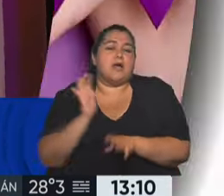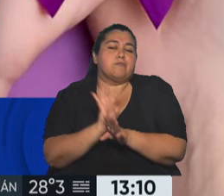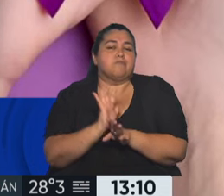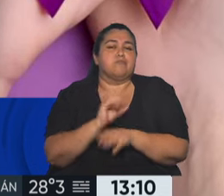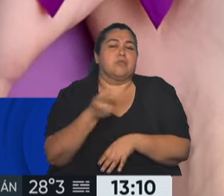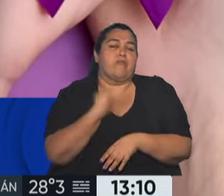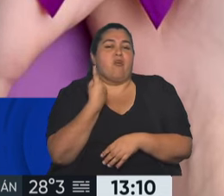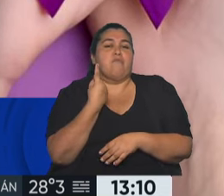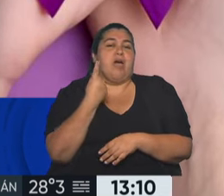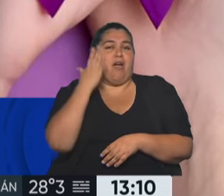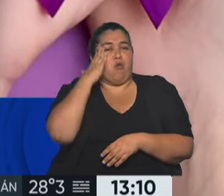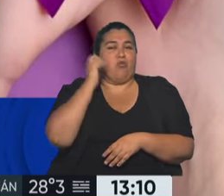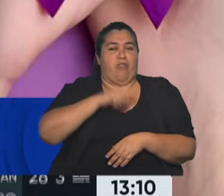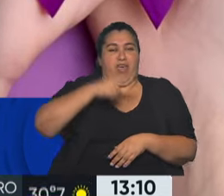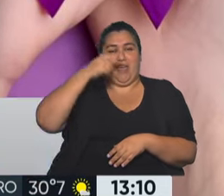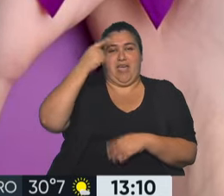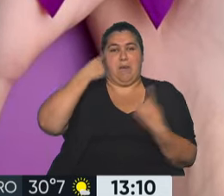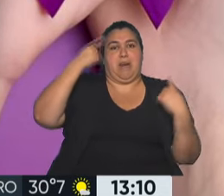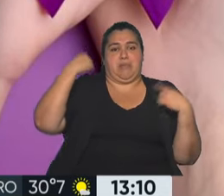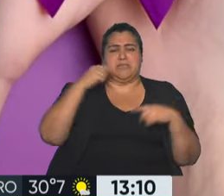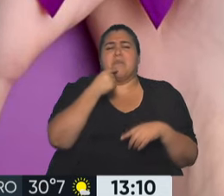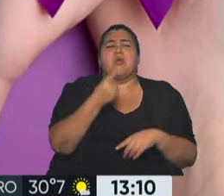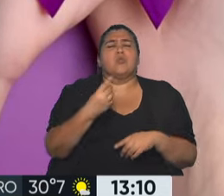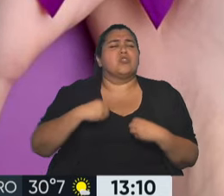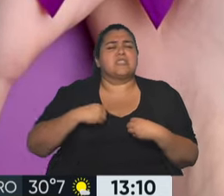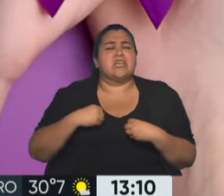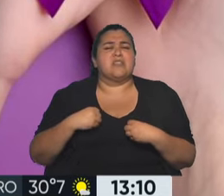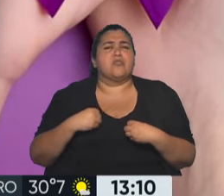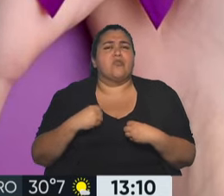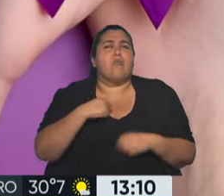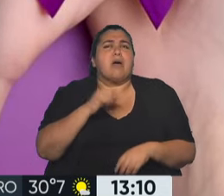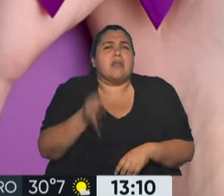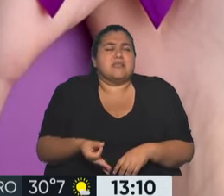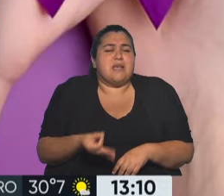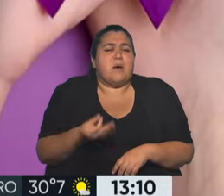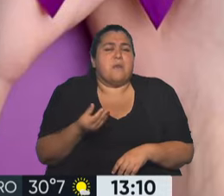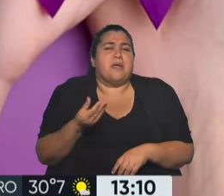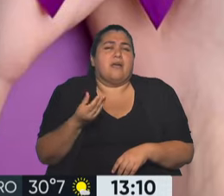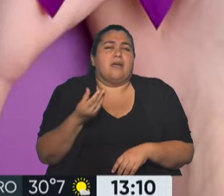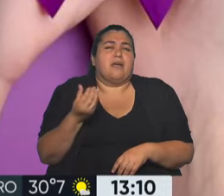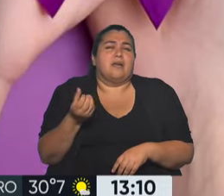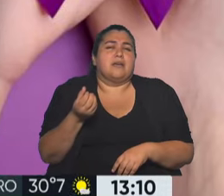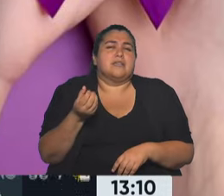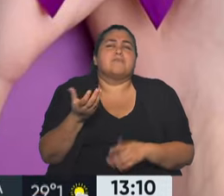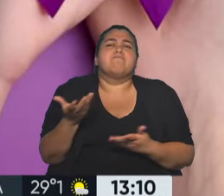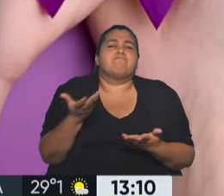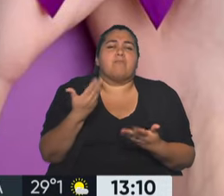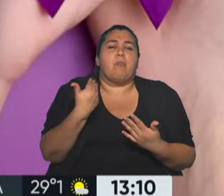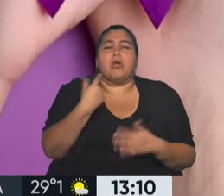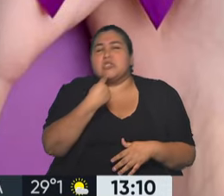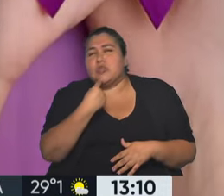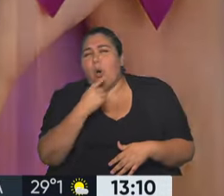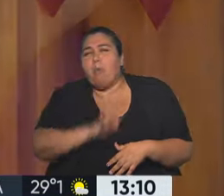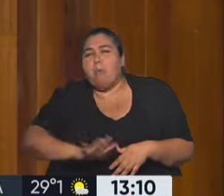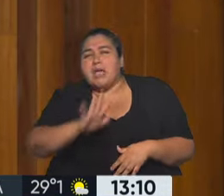epilepsia. ¿Qué síntomas de alarma hay que tener en cuenta cuando hay alguna sospecha de